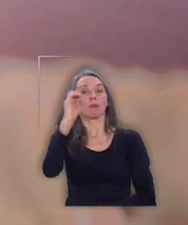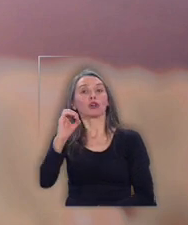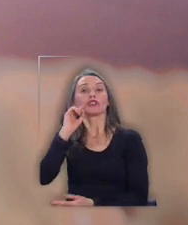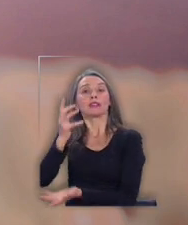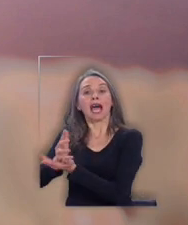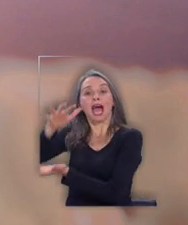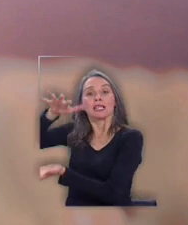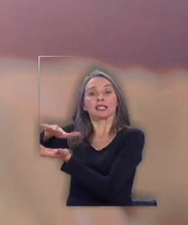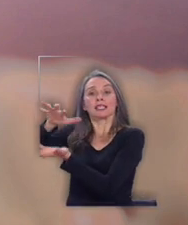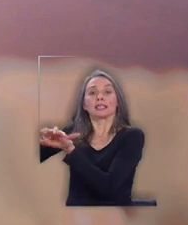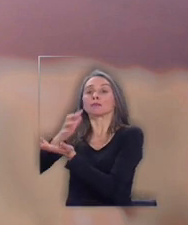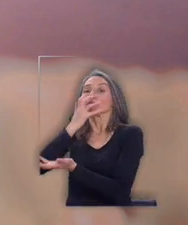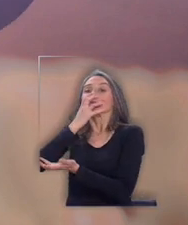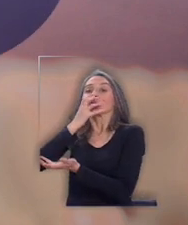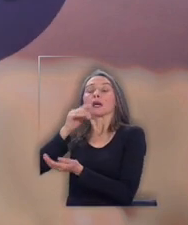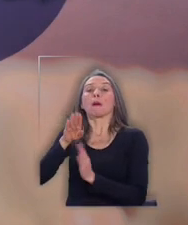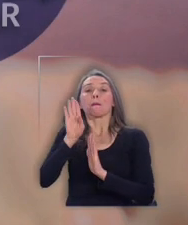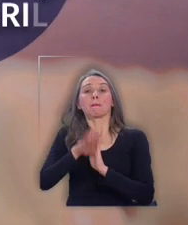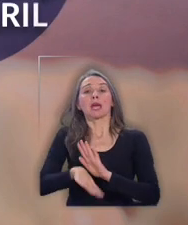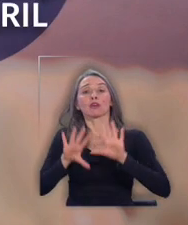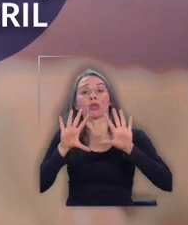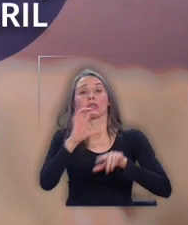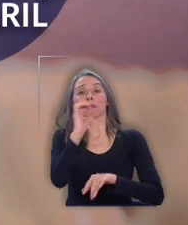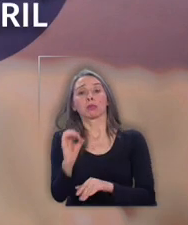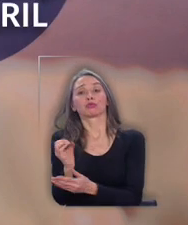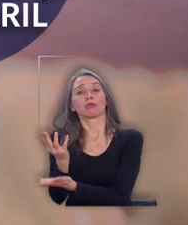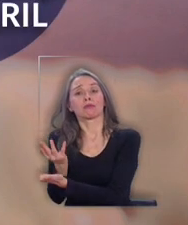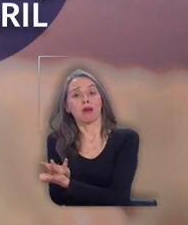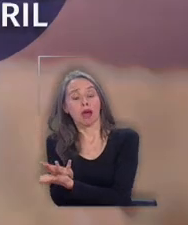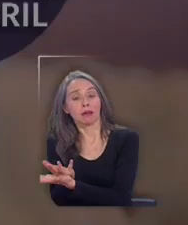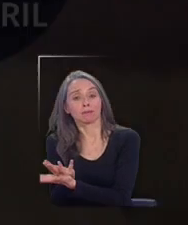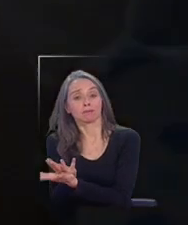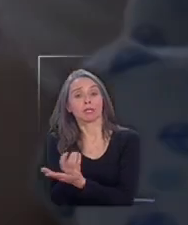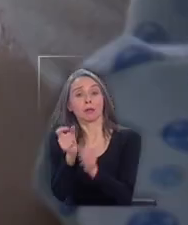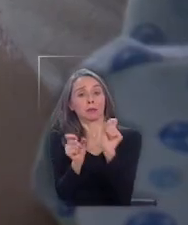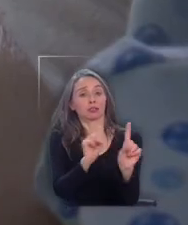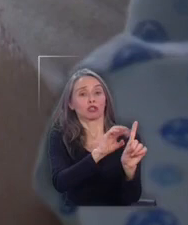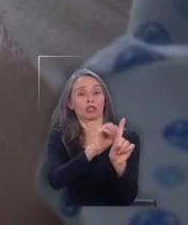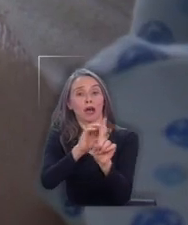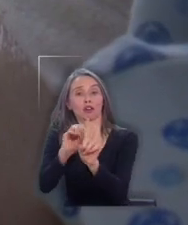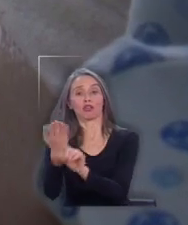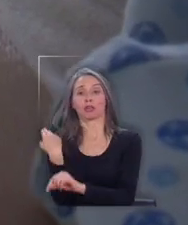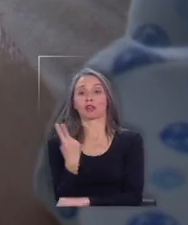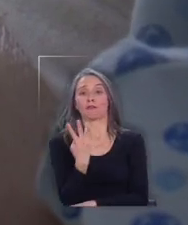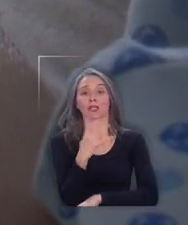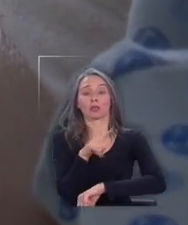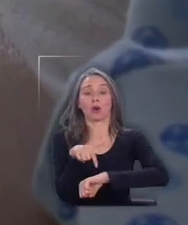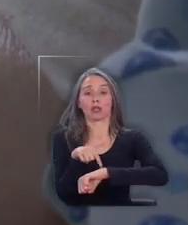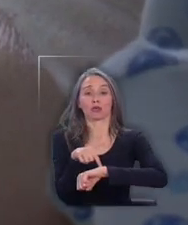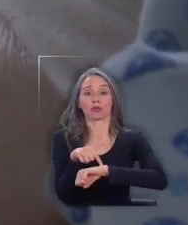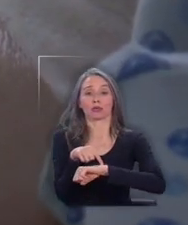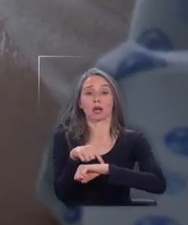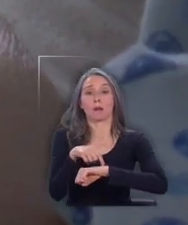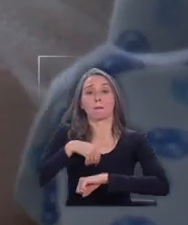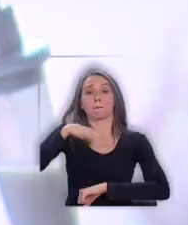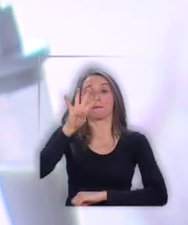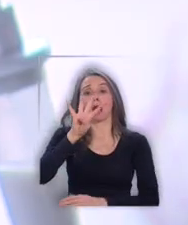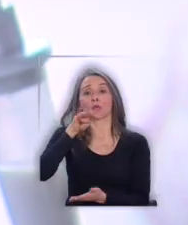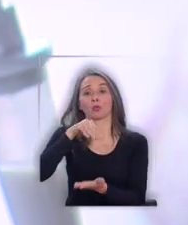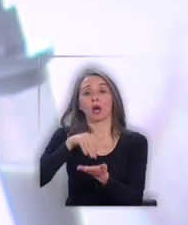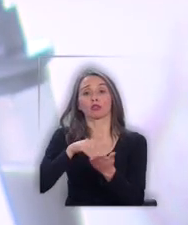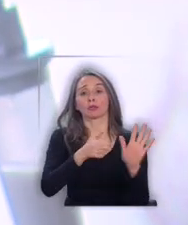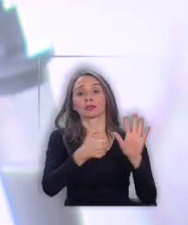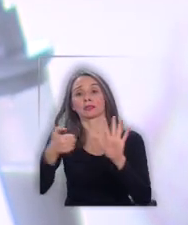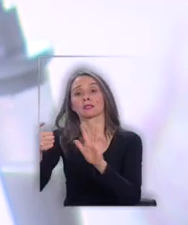disponibles es menor al 10%, mientras que los contagiados en las últimas 24 horas superaron los 4